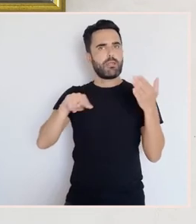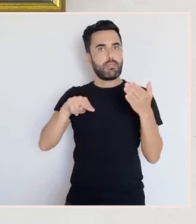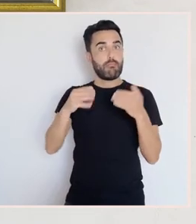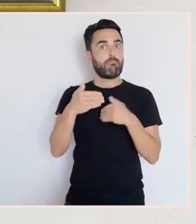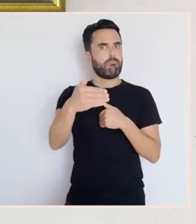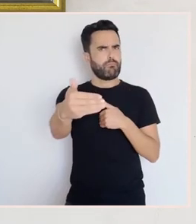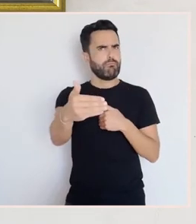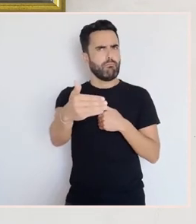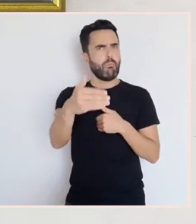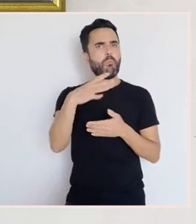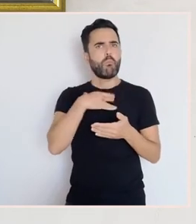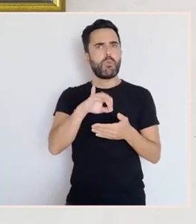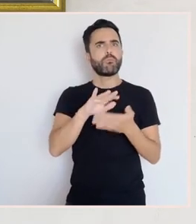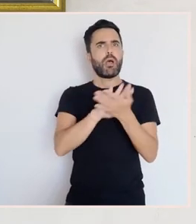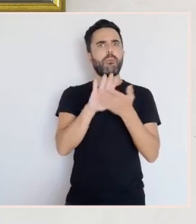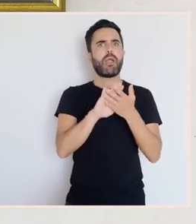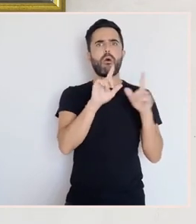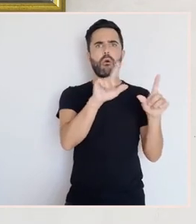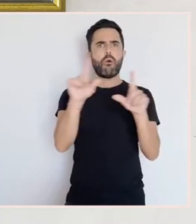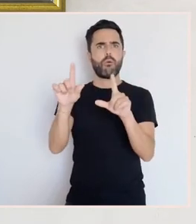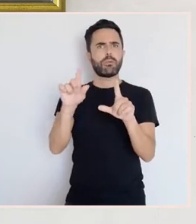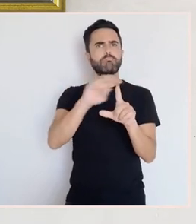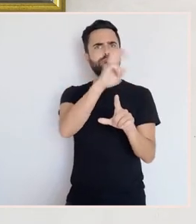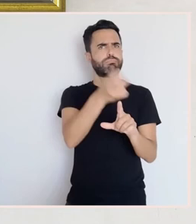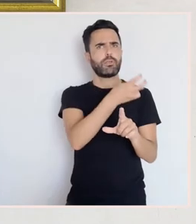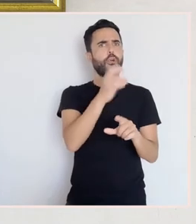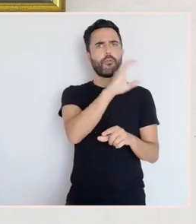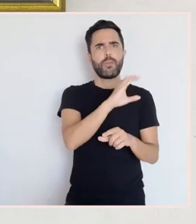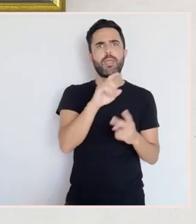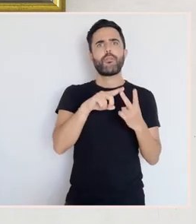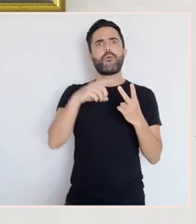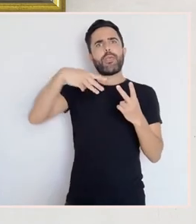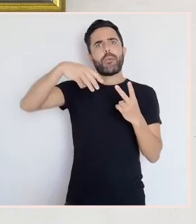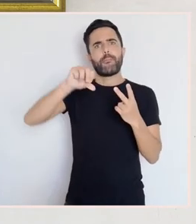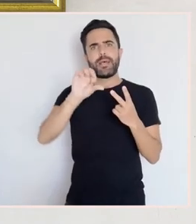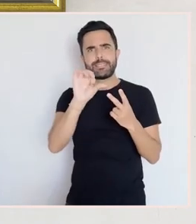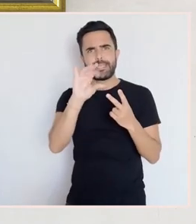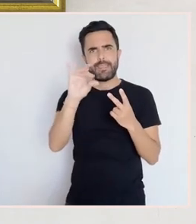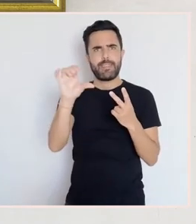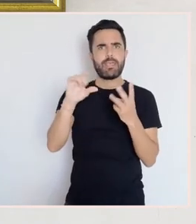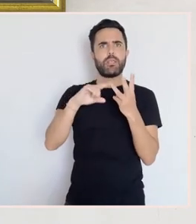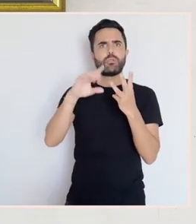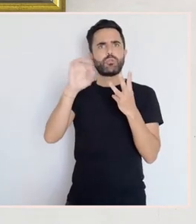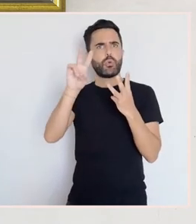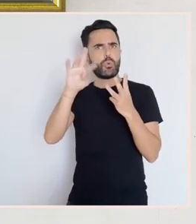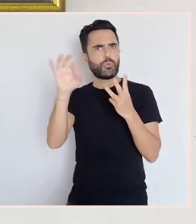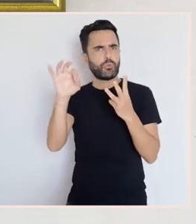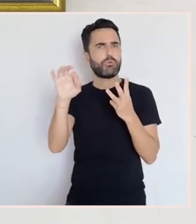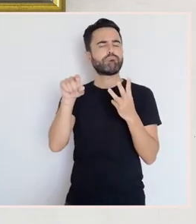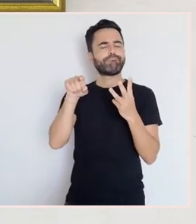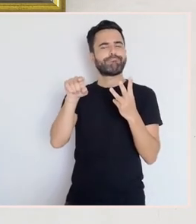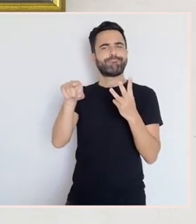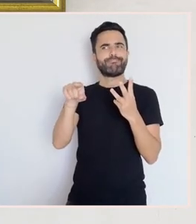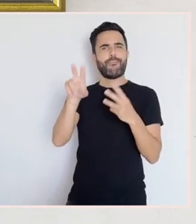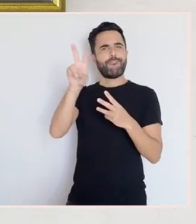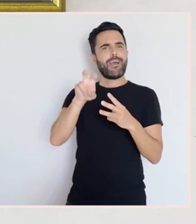de máis obras de Manuel Colmeiro ou el ximos obras e queredes de Carlos Maside ou de Arturo Souto, esto dará nos pe, sirve como